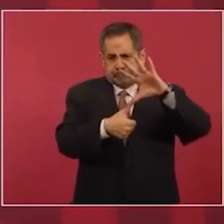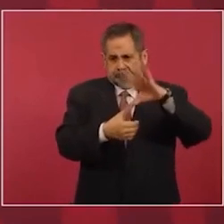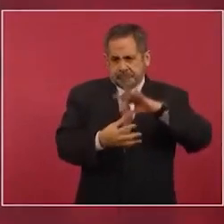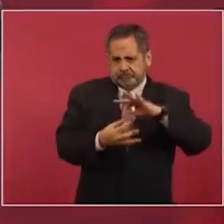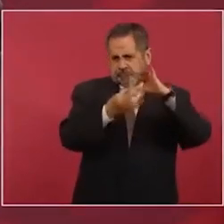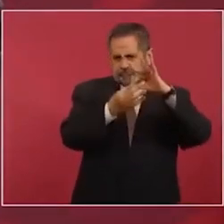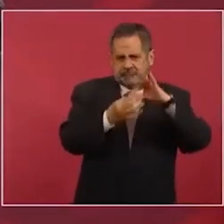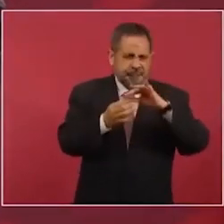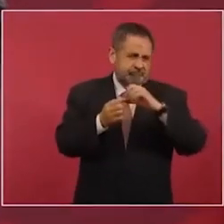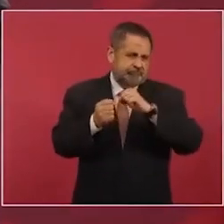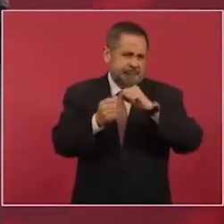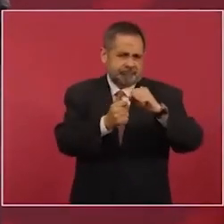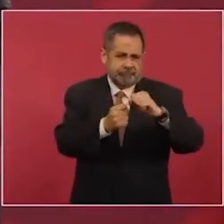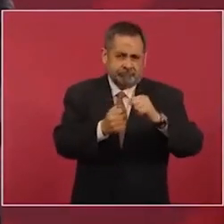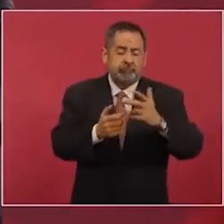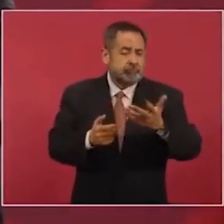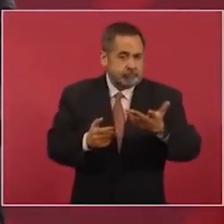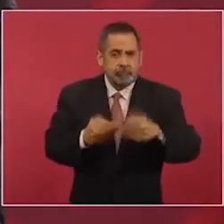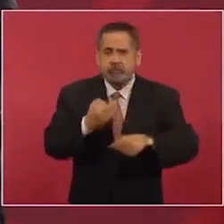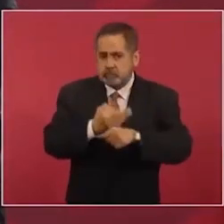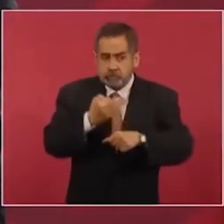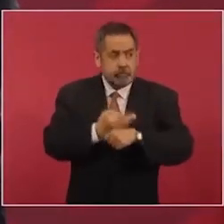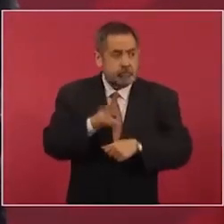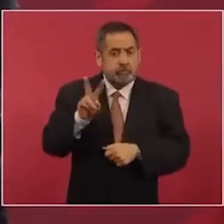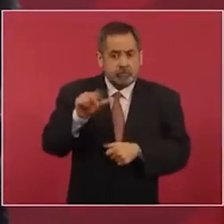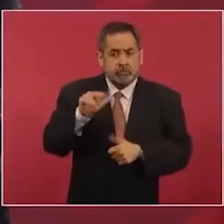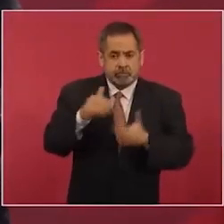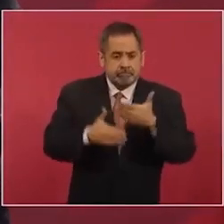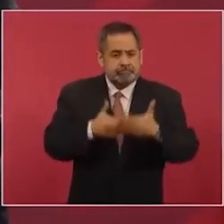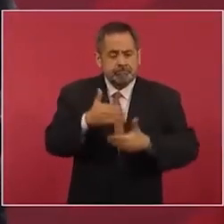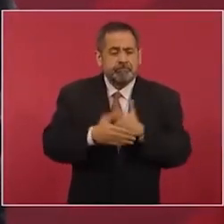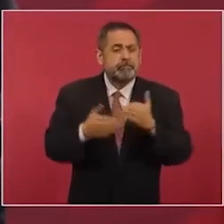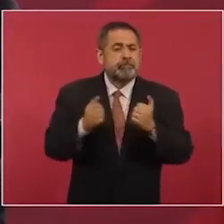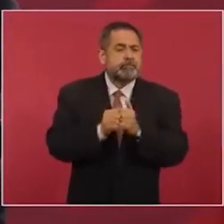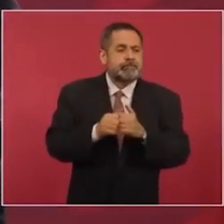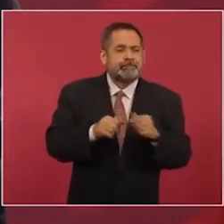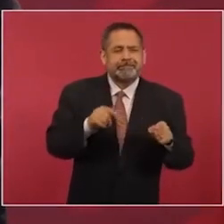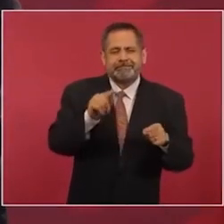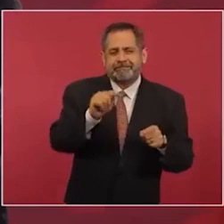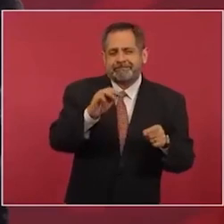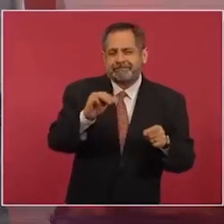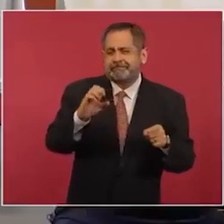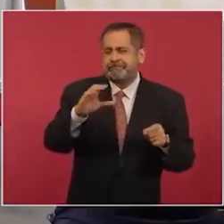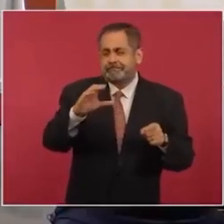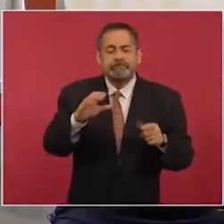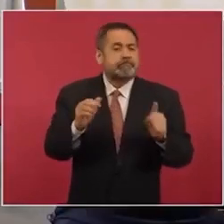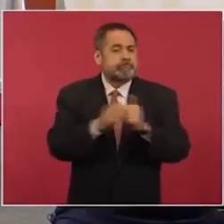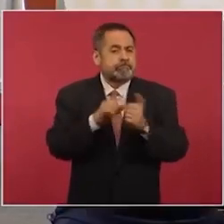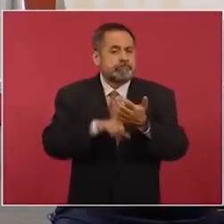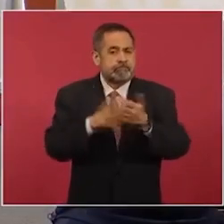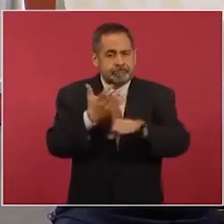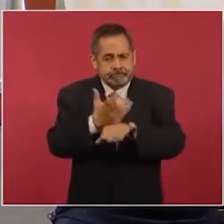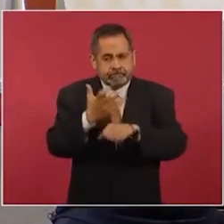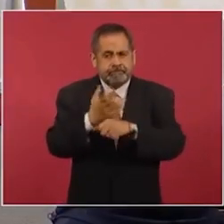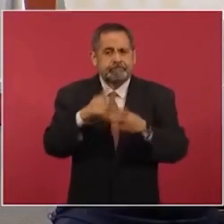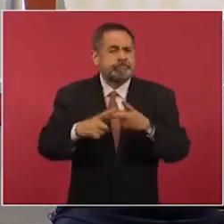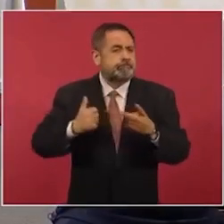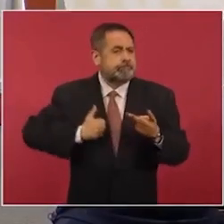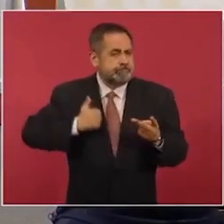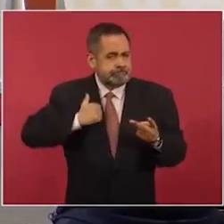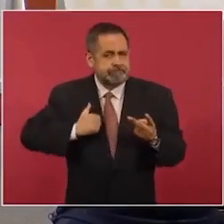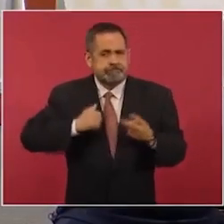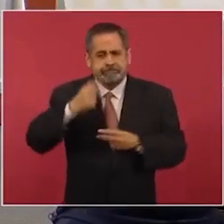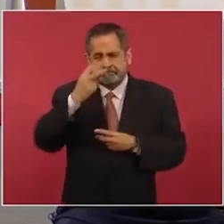que estamos llevando a cabo a través del tratado con Estados Unidos, con Canadá,